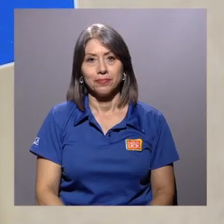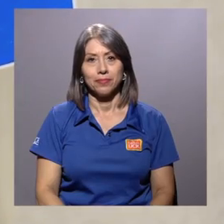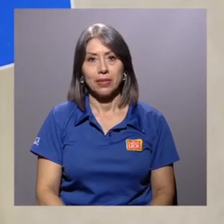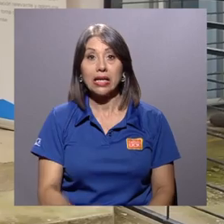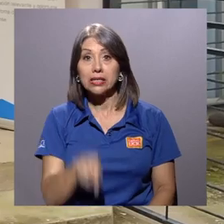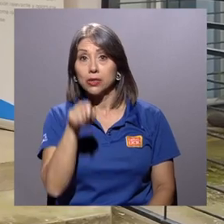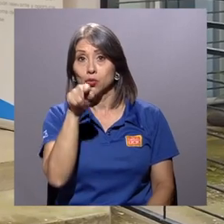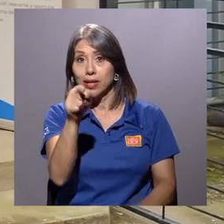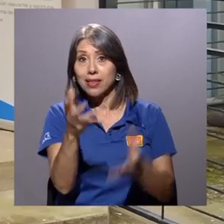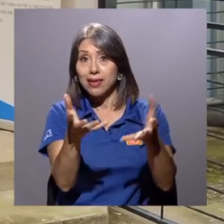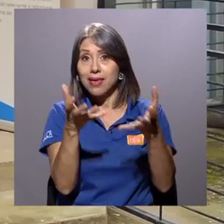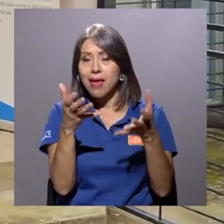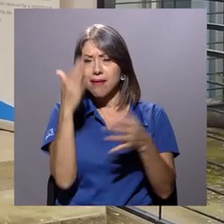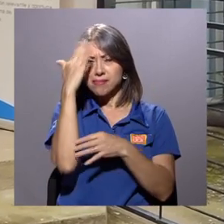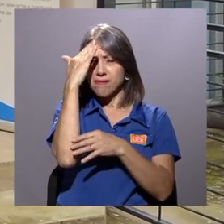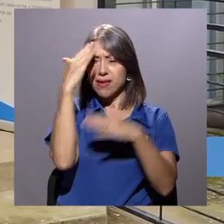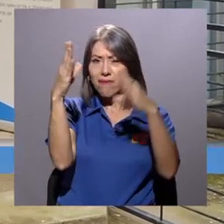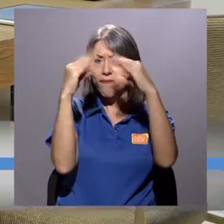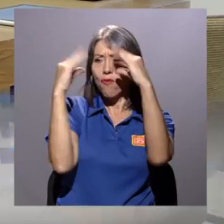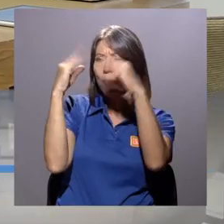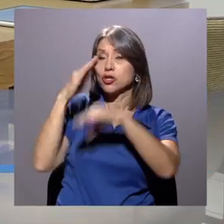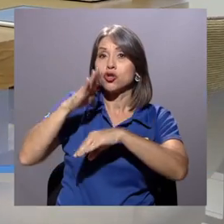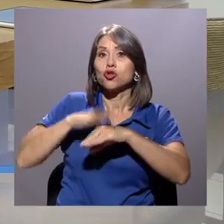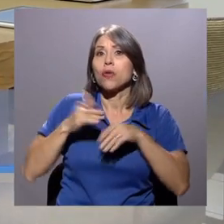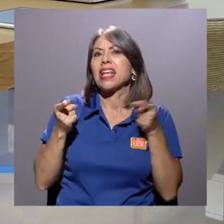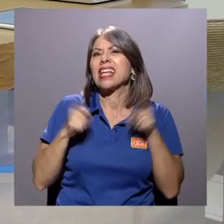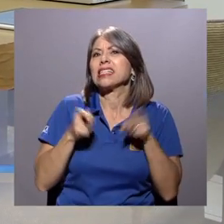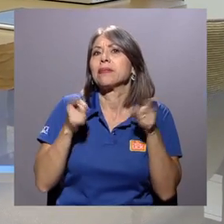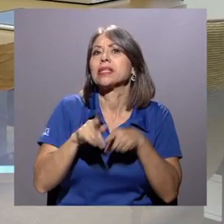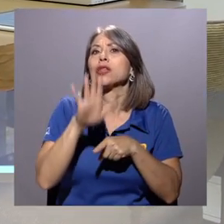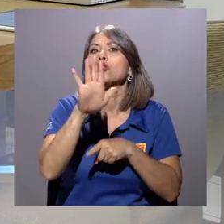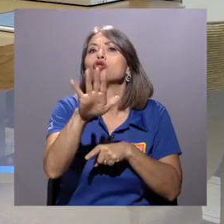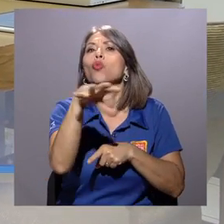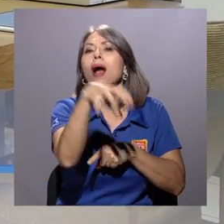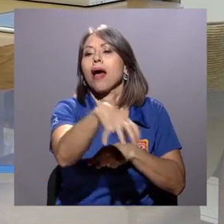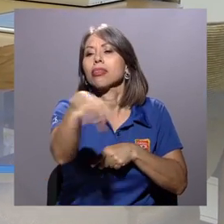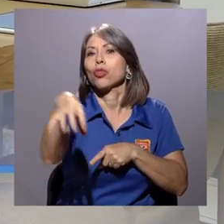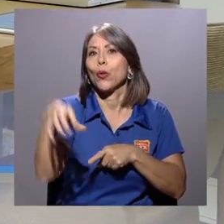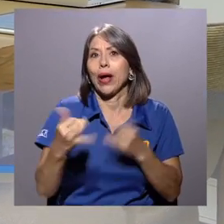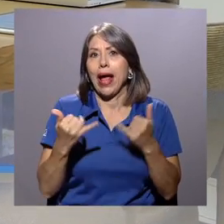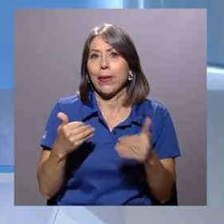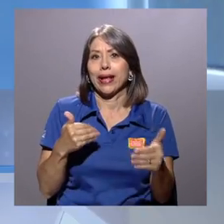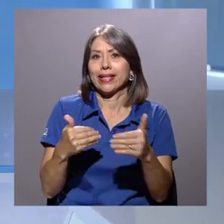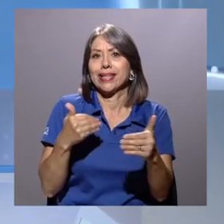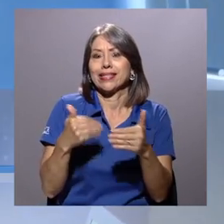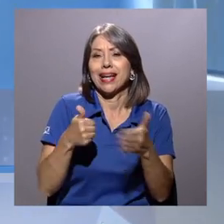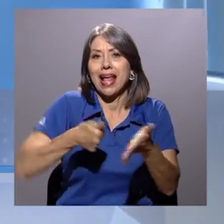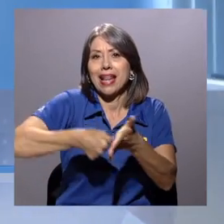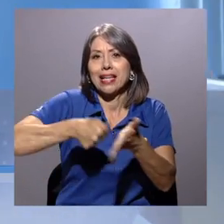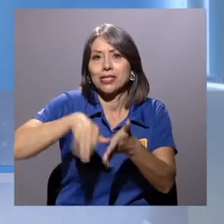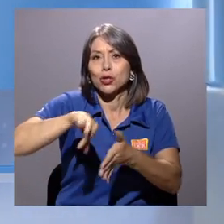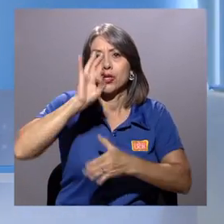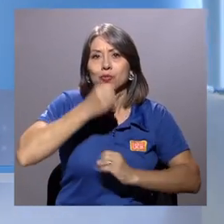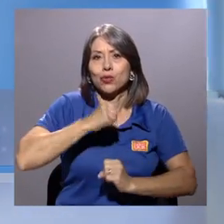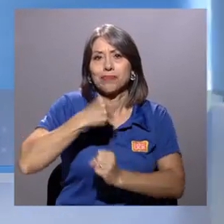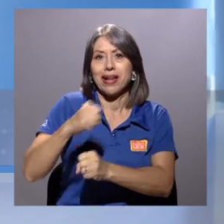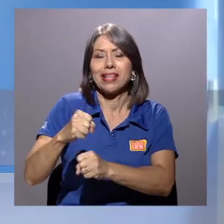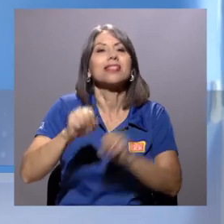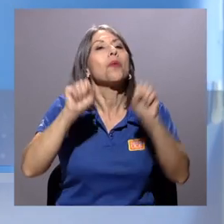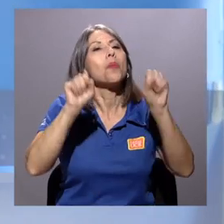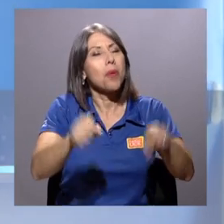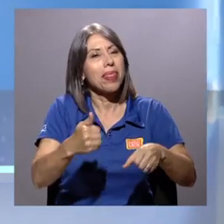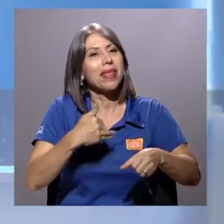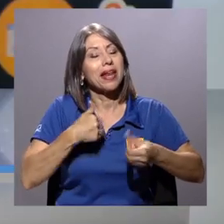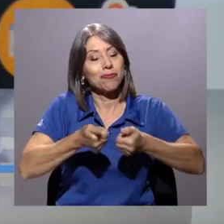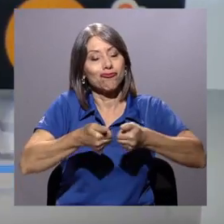Si usted quiere informarse sobre la realidad de su cantón ahora que se acercan las elecciones municipales, puede contar con